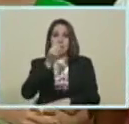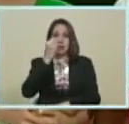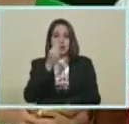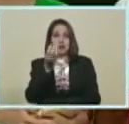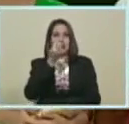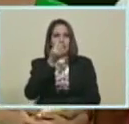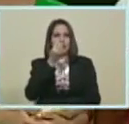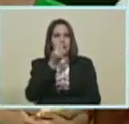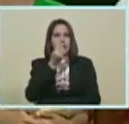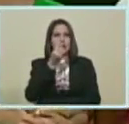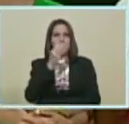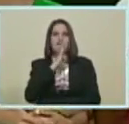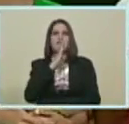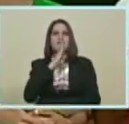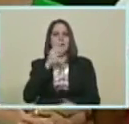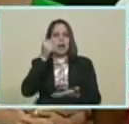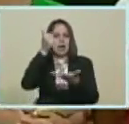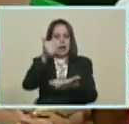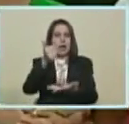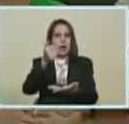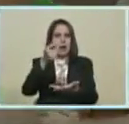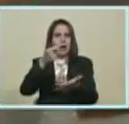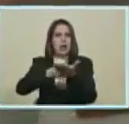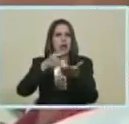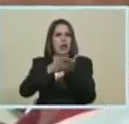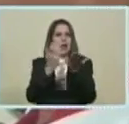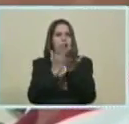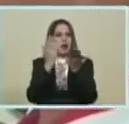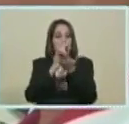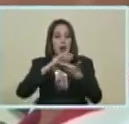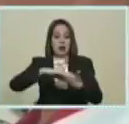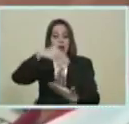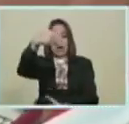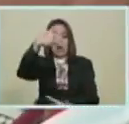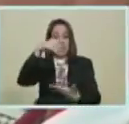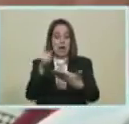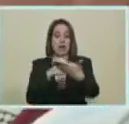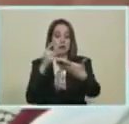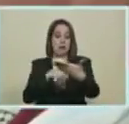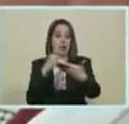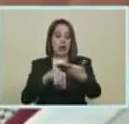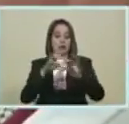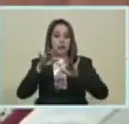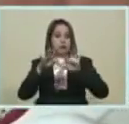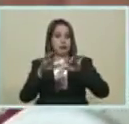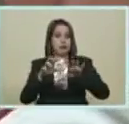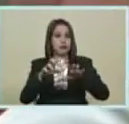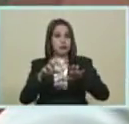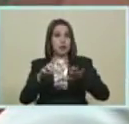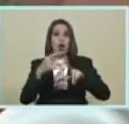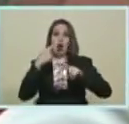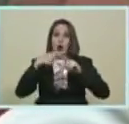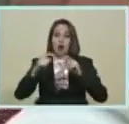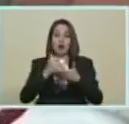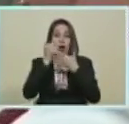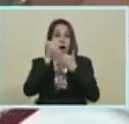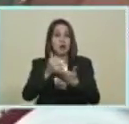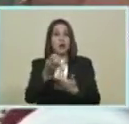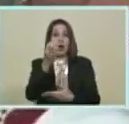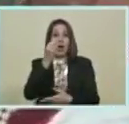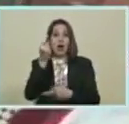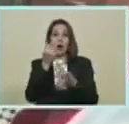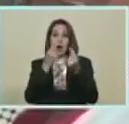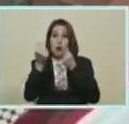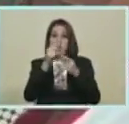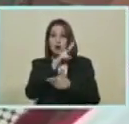escolar El de la beca escolar El programa De la canaimita El programa De la ayuda económica Que ha anunciado De los 250 mil